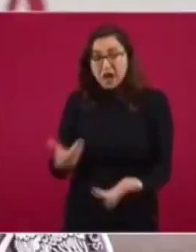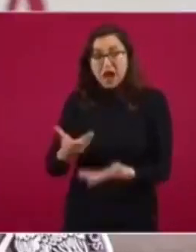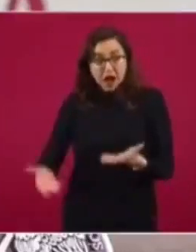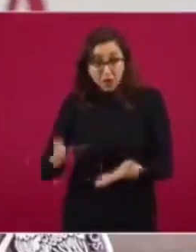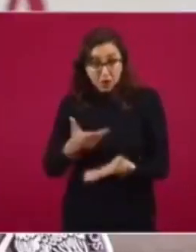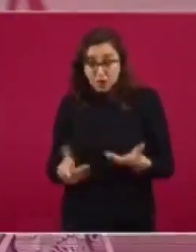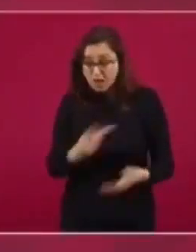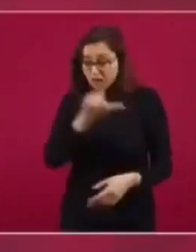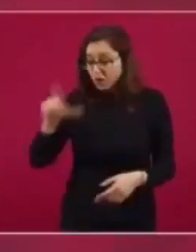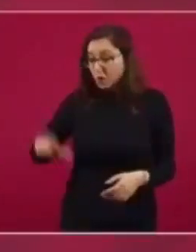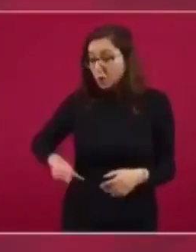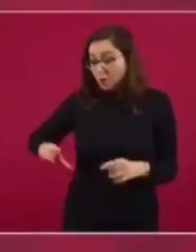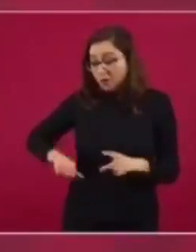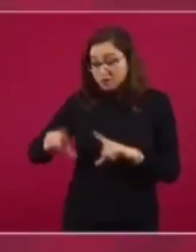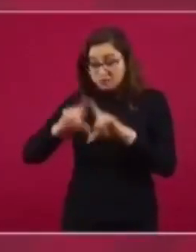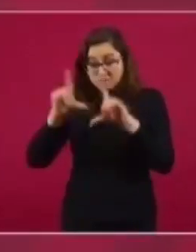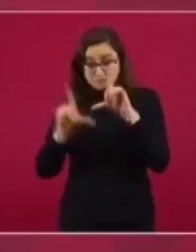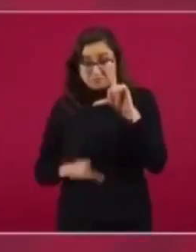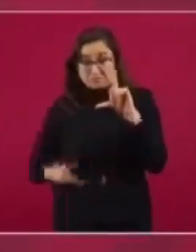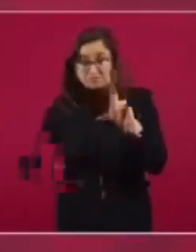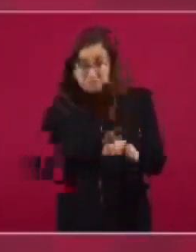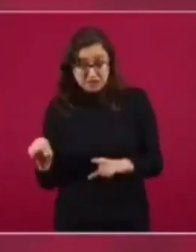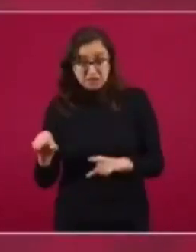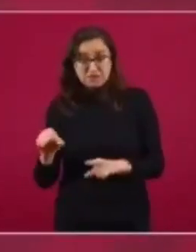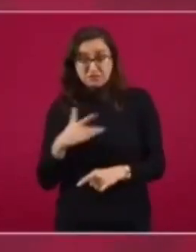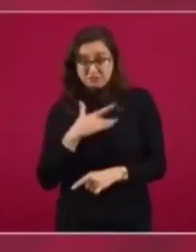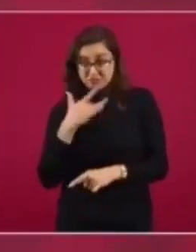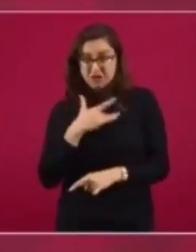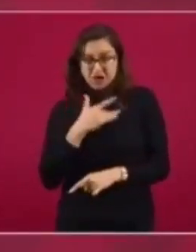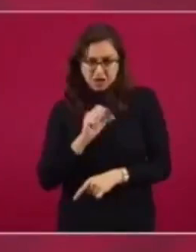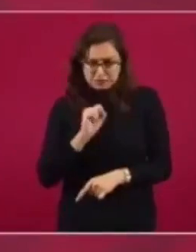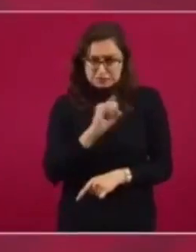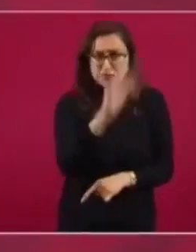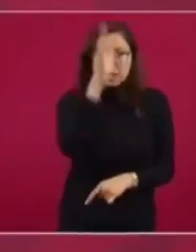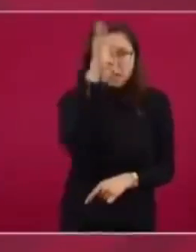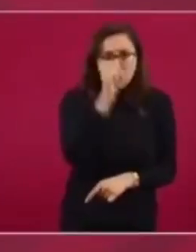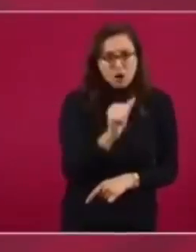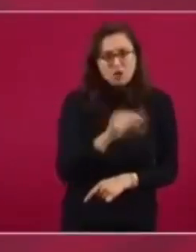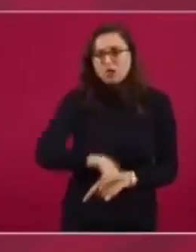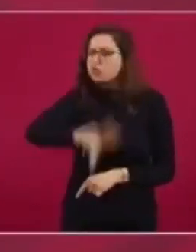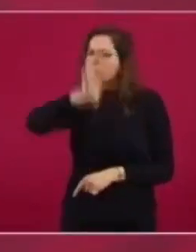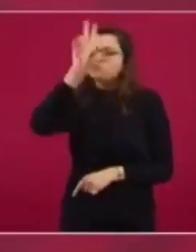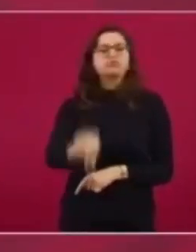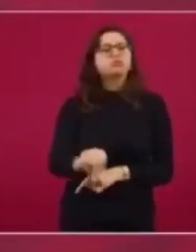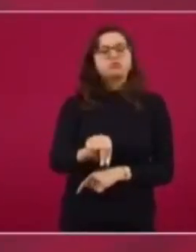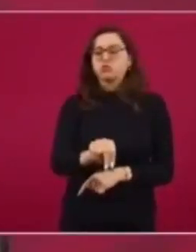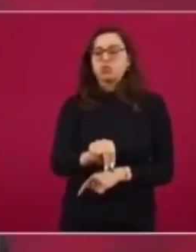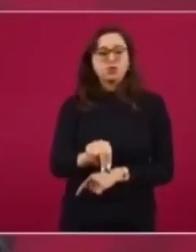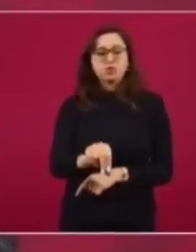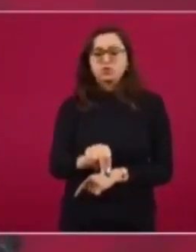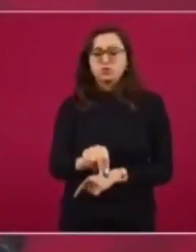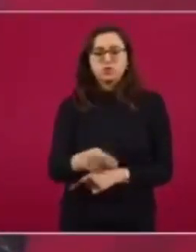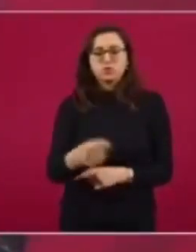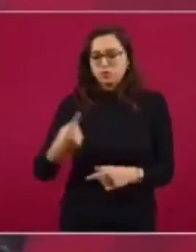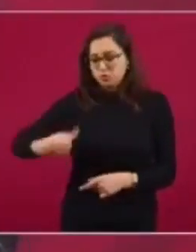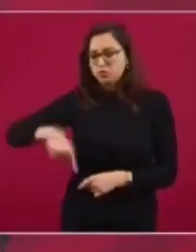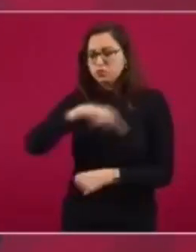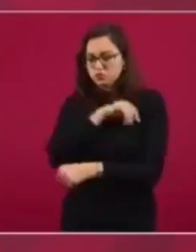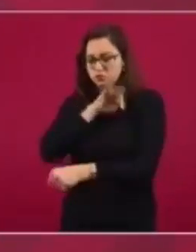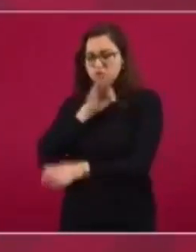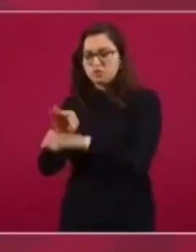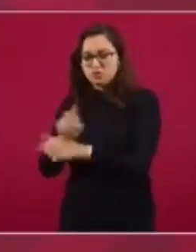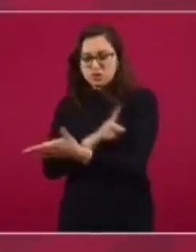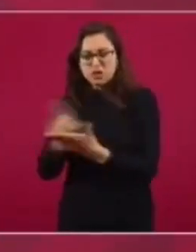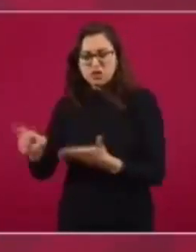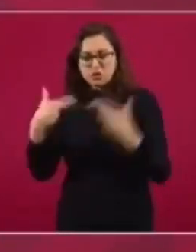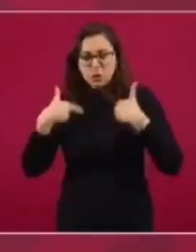mexicano, las políticas en materia de protección y garantía de los derechos humanos y no representa las instrucciones